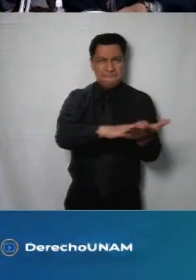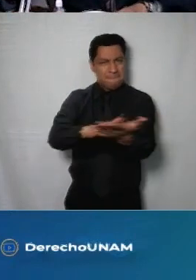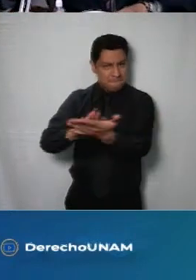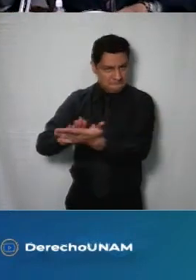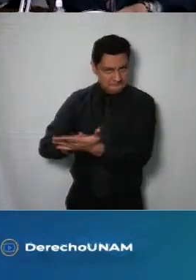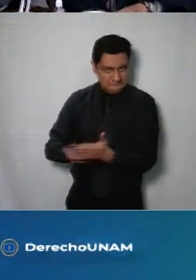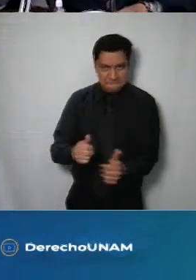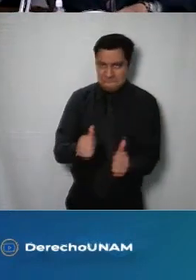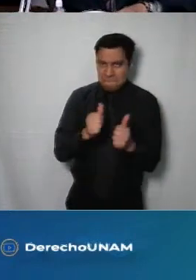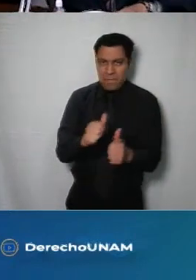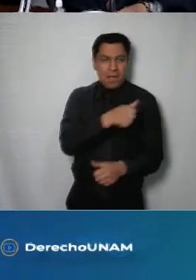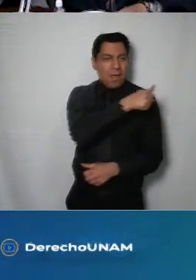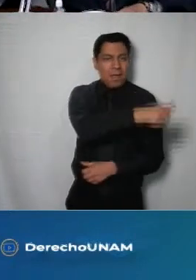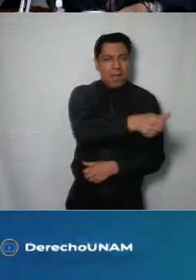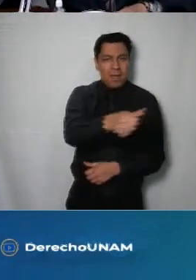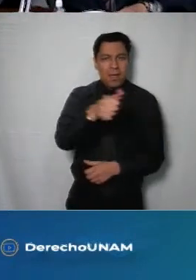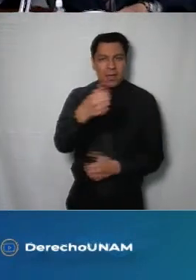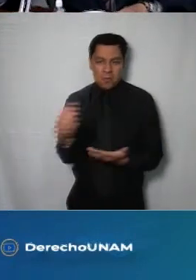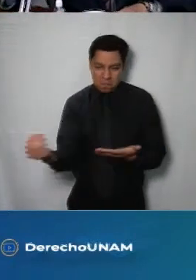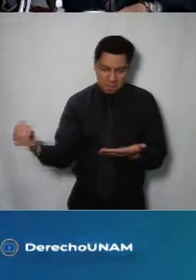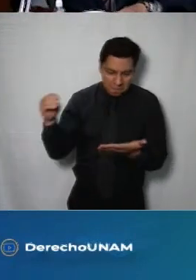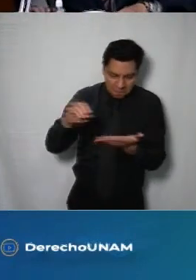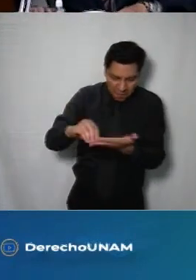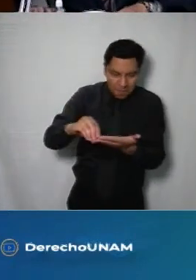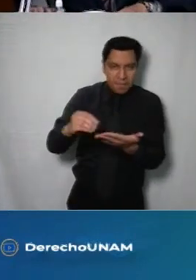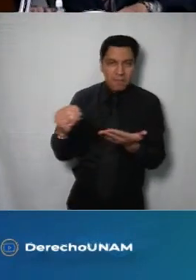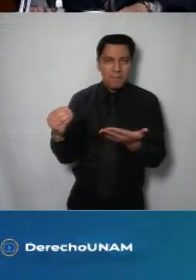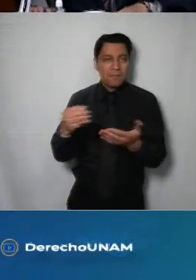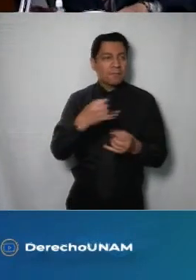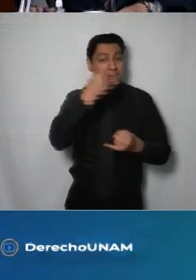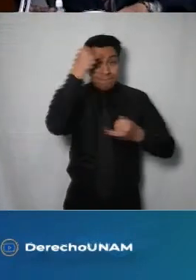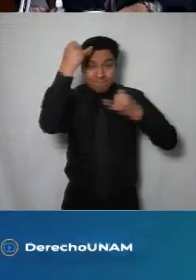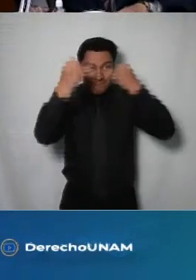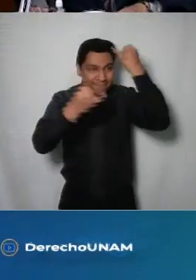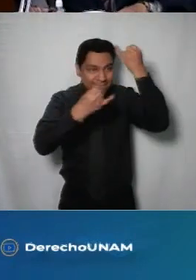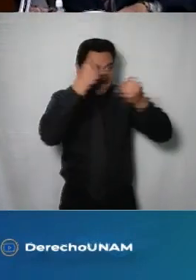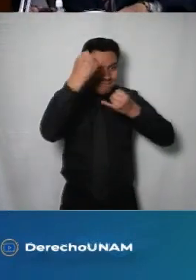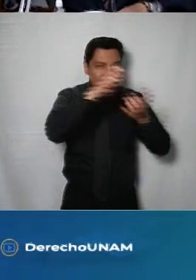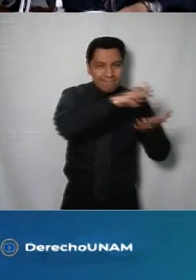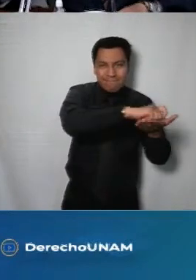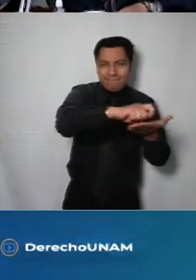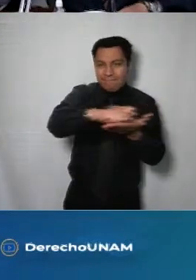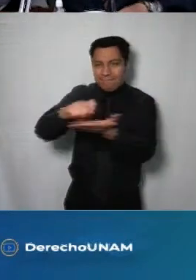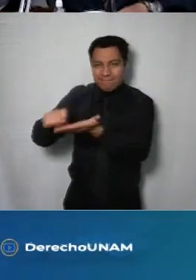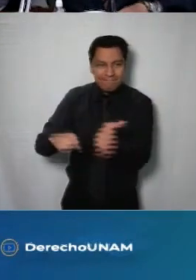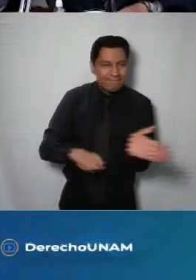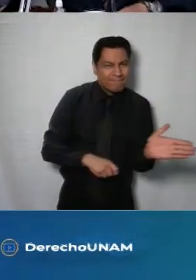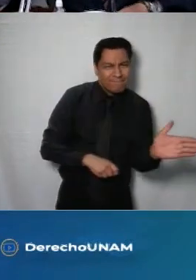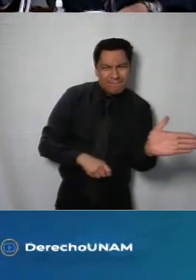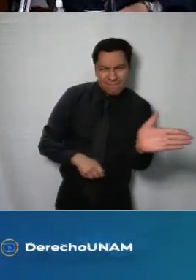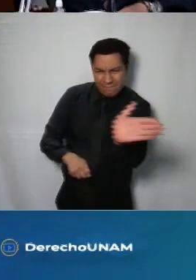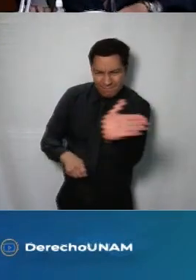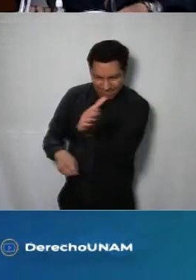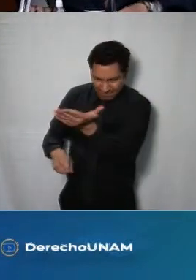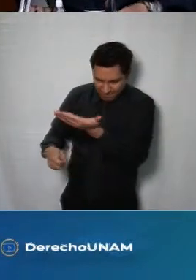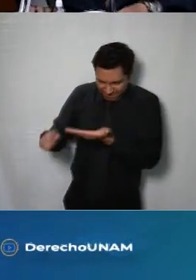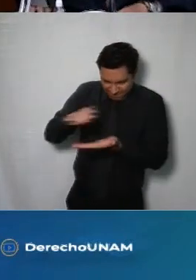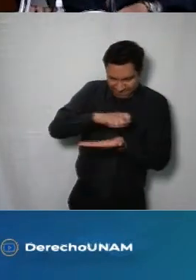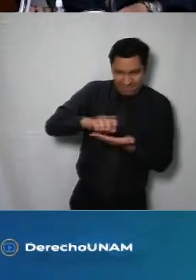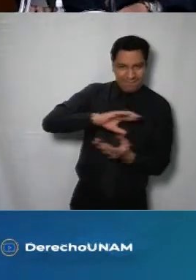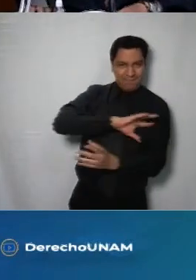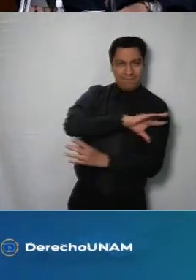aportaciones en este texto que ya queda para la historia documental de la universidad y del país asimismo